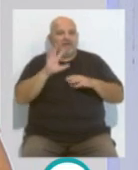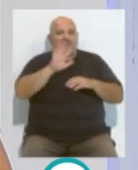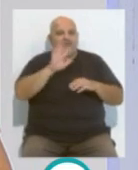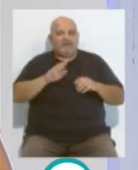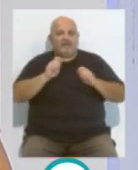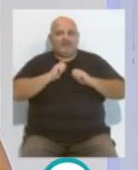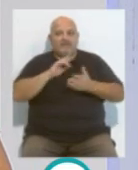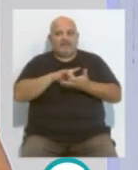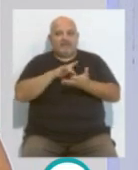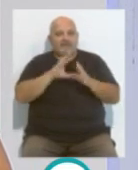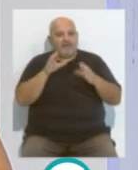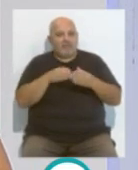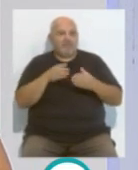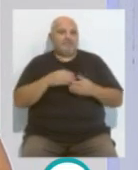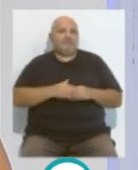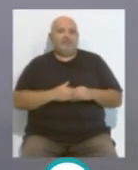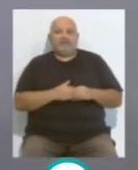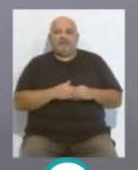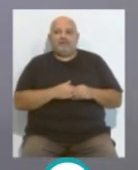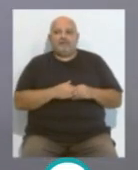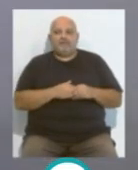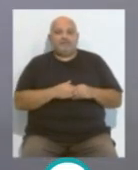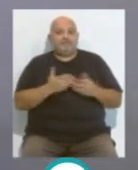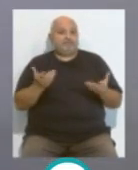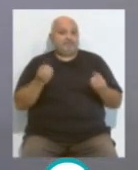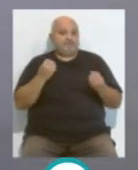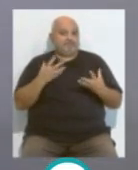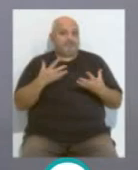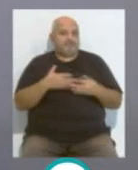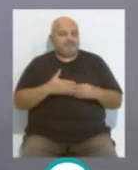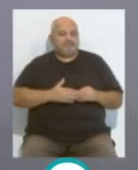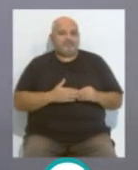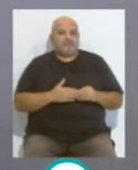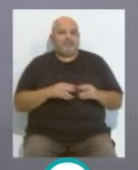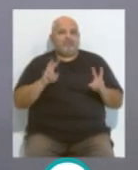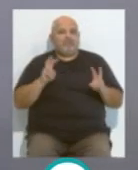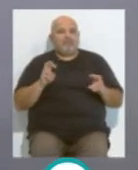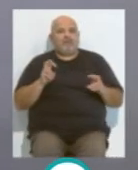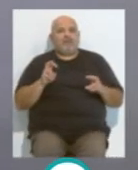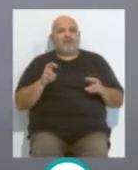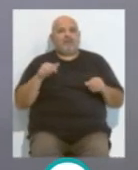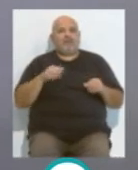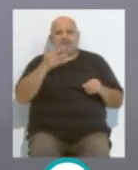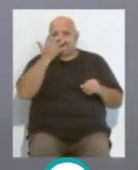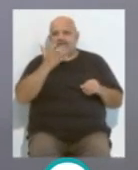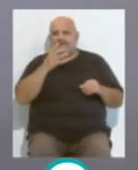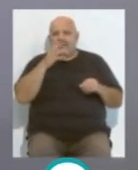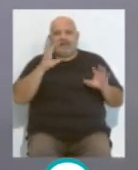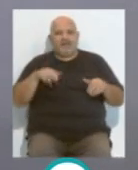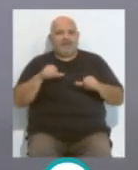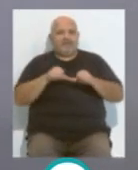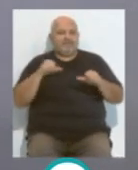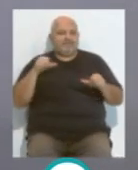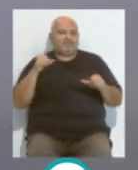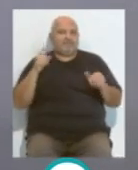imágenes que nos van dejando el equipo también. Así es, Fran. Bueno, la verdad que es triste que el Cádiz haya